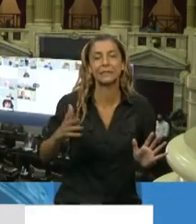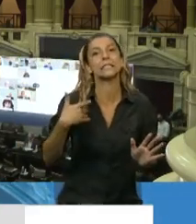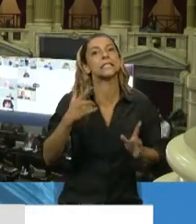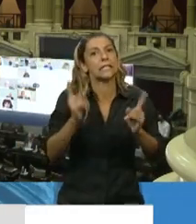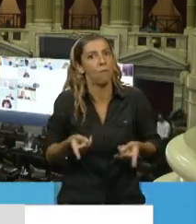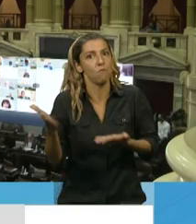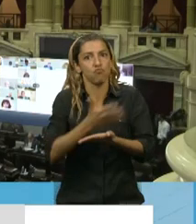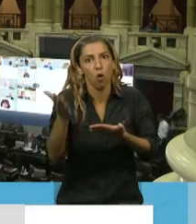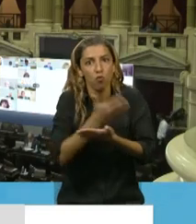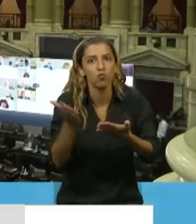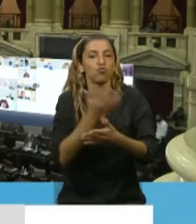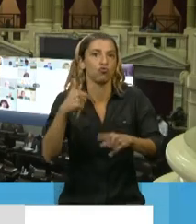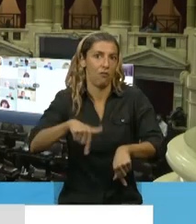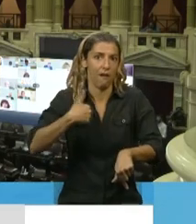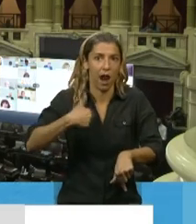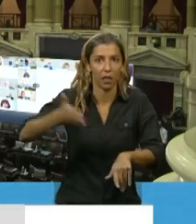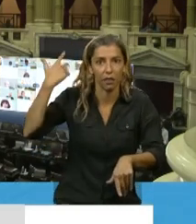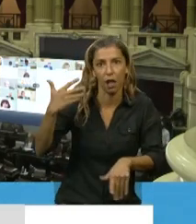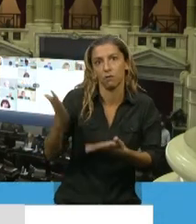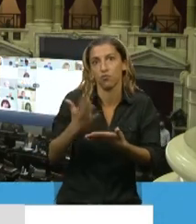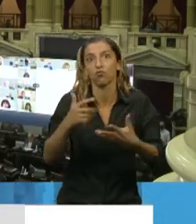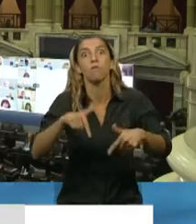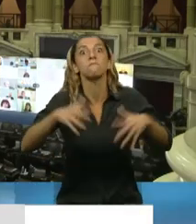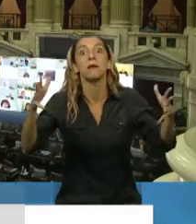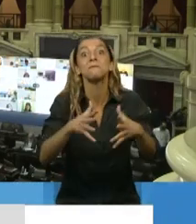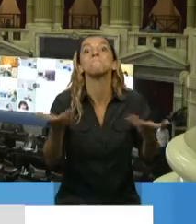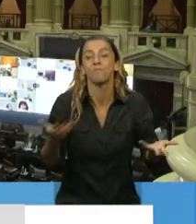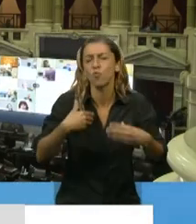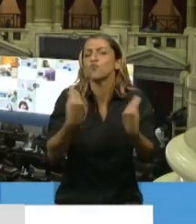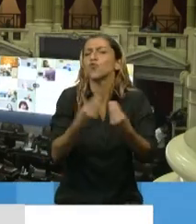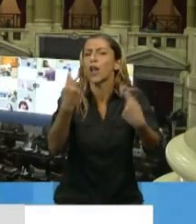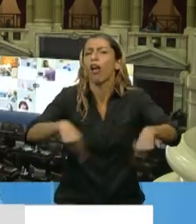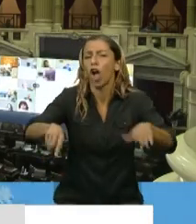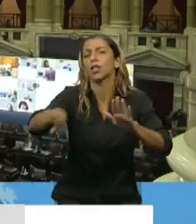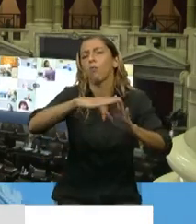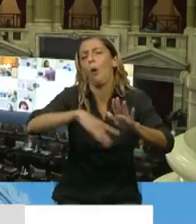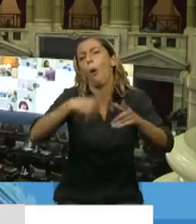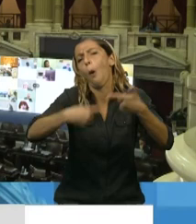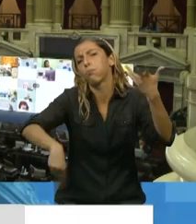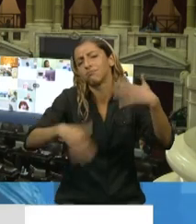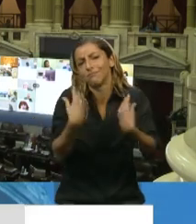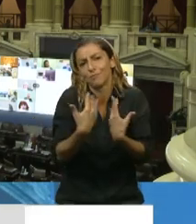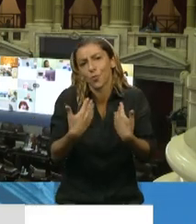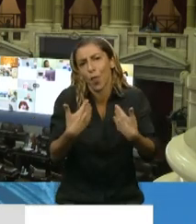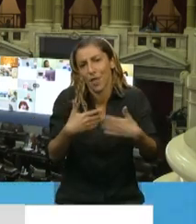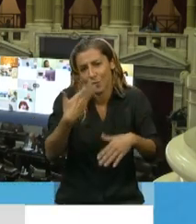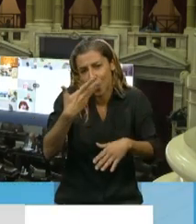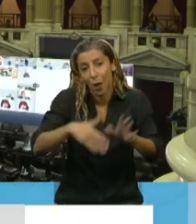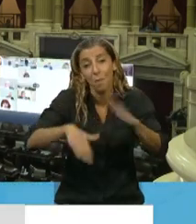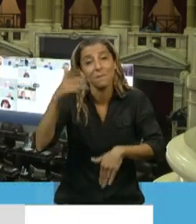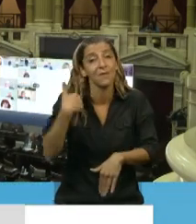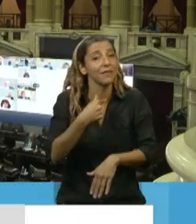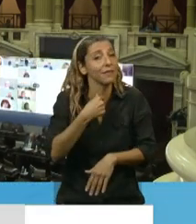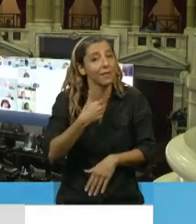un montón de tela para cortar al respecto. Yo quería destacar dos cuestiones centrales